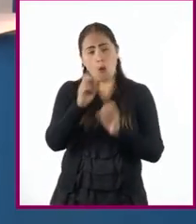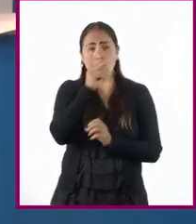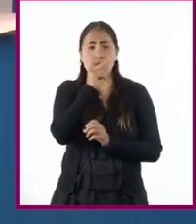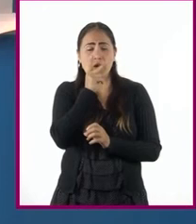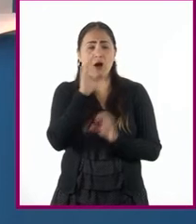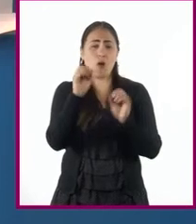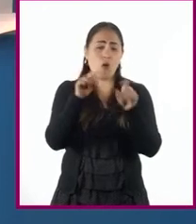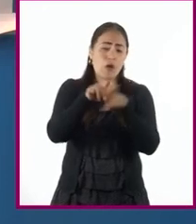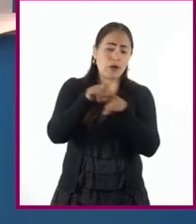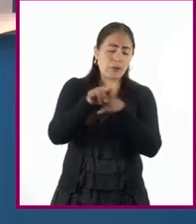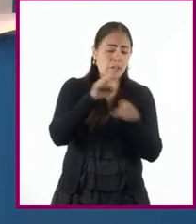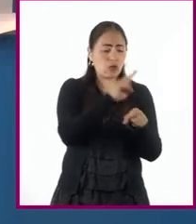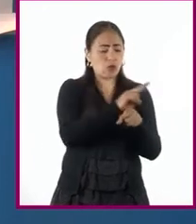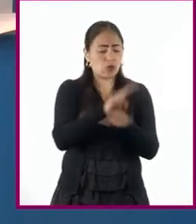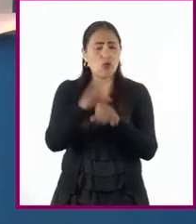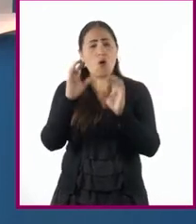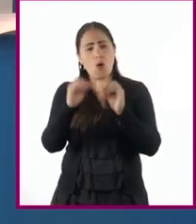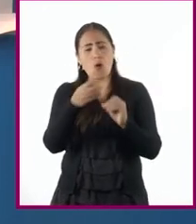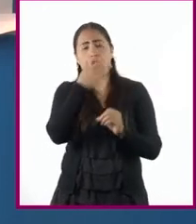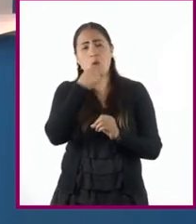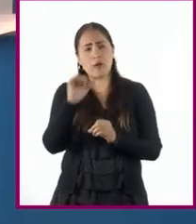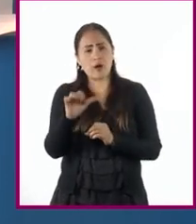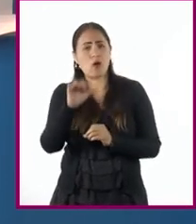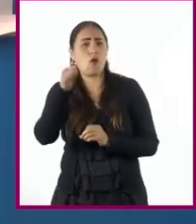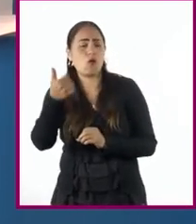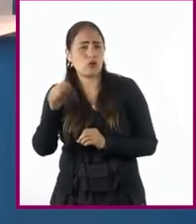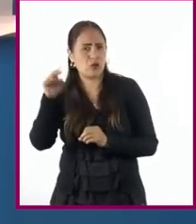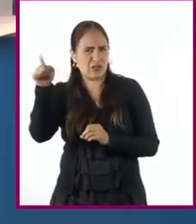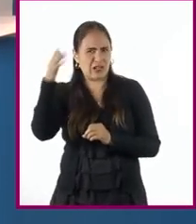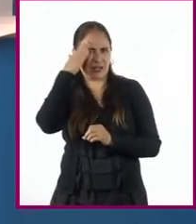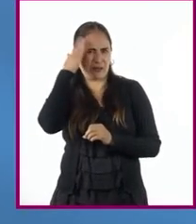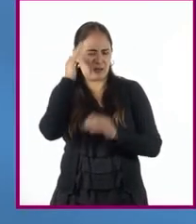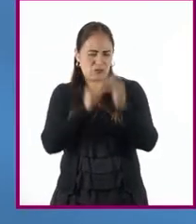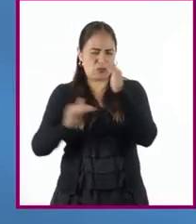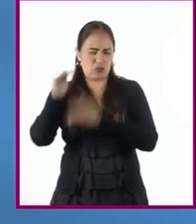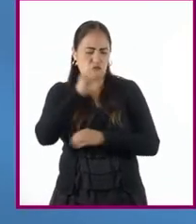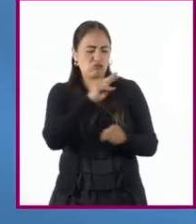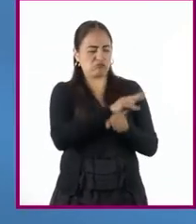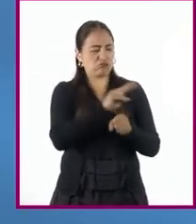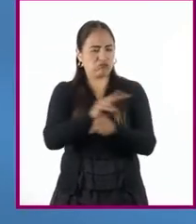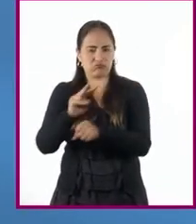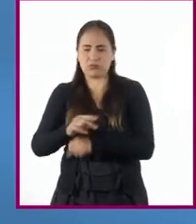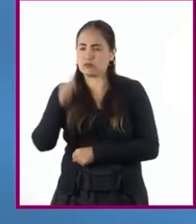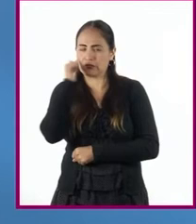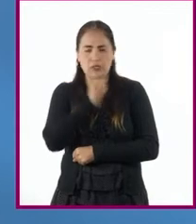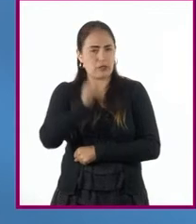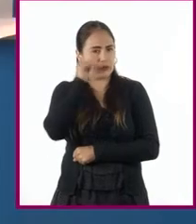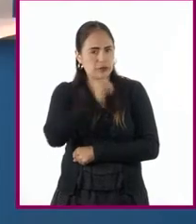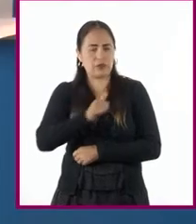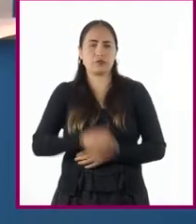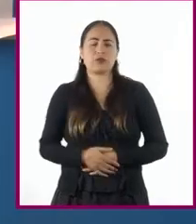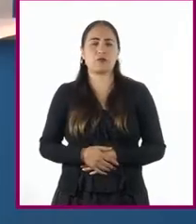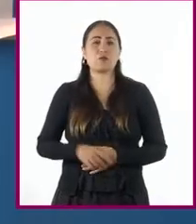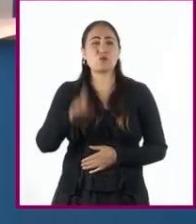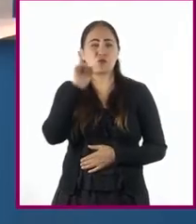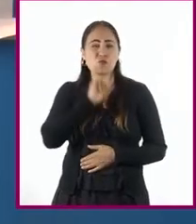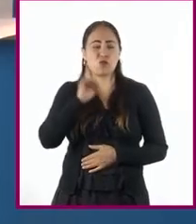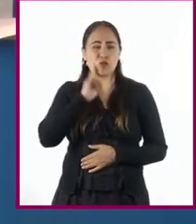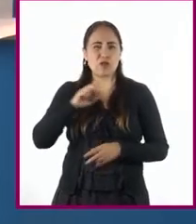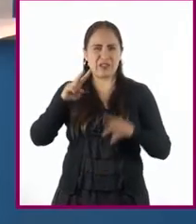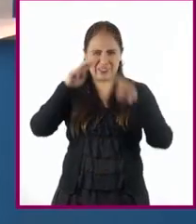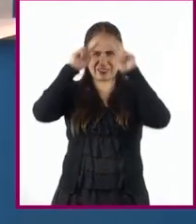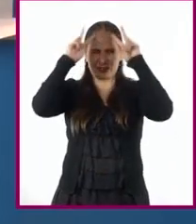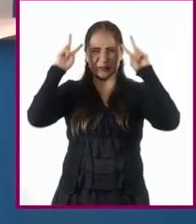hermanos o algún otro varón de carácter moral superior. Bajo esta lógica, la virginidad femenina